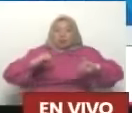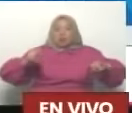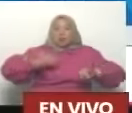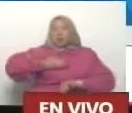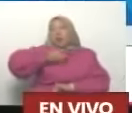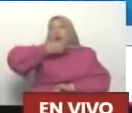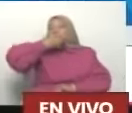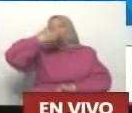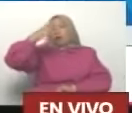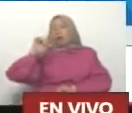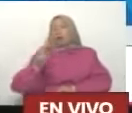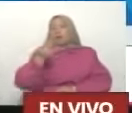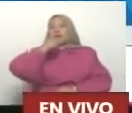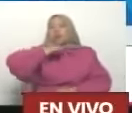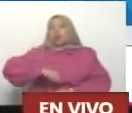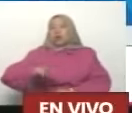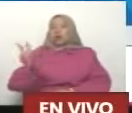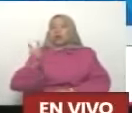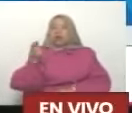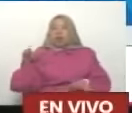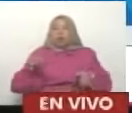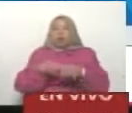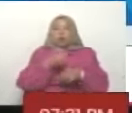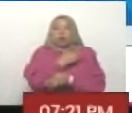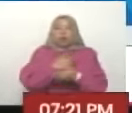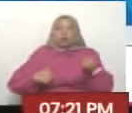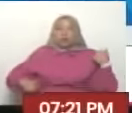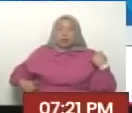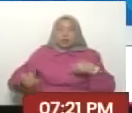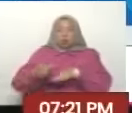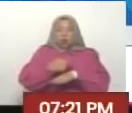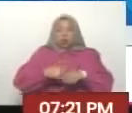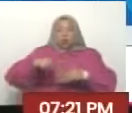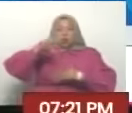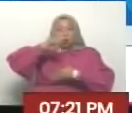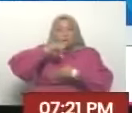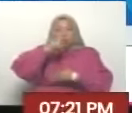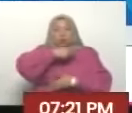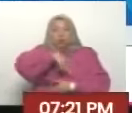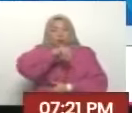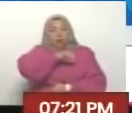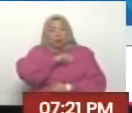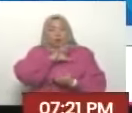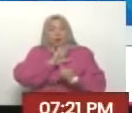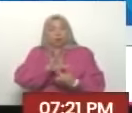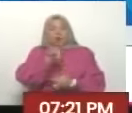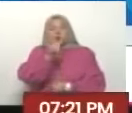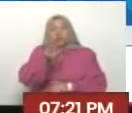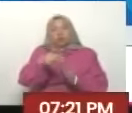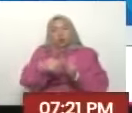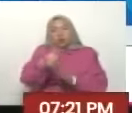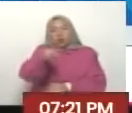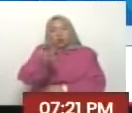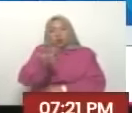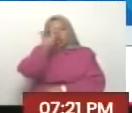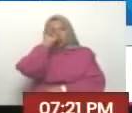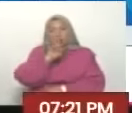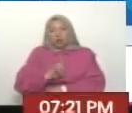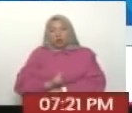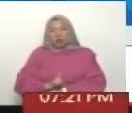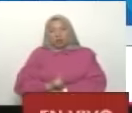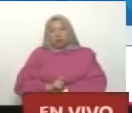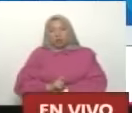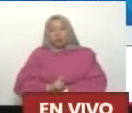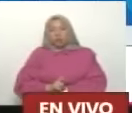de la primera junta de gobierno autónoma de América frente al imperio español 214 años y ese